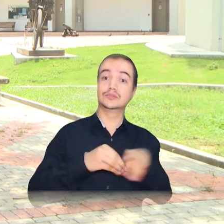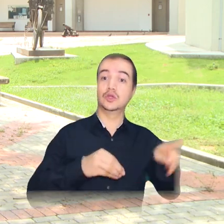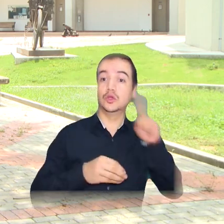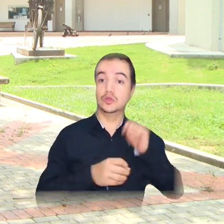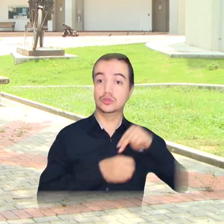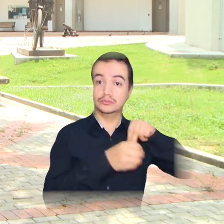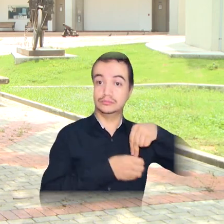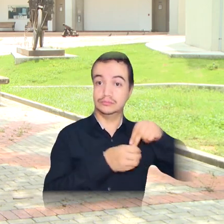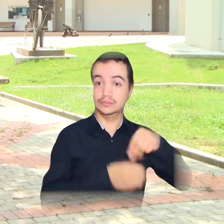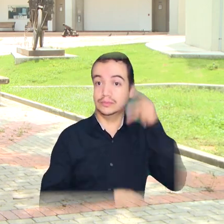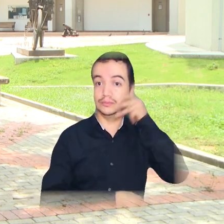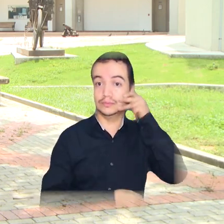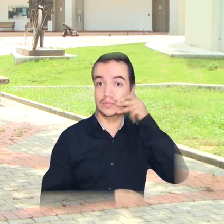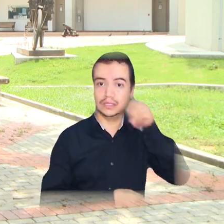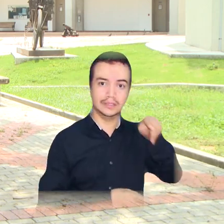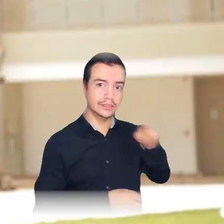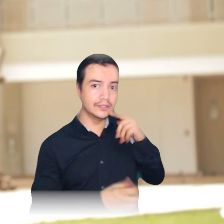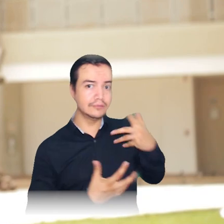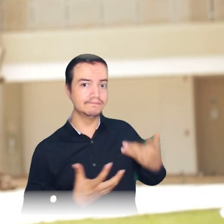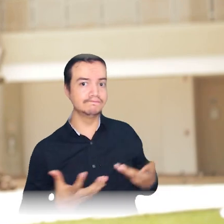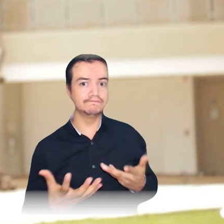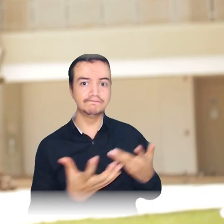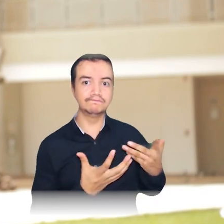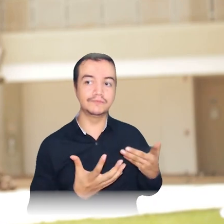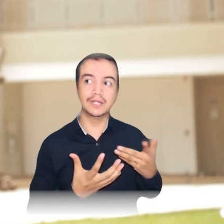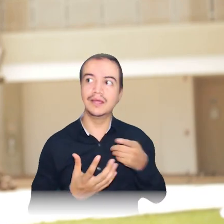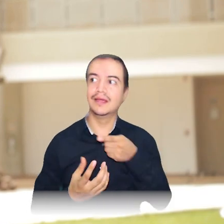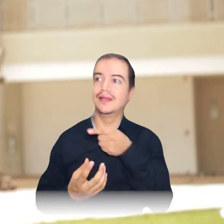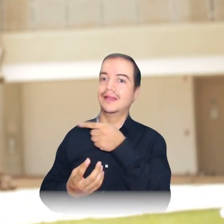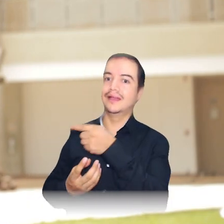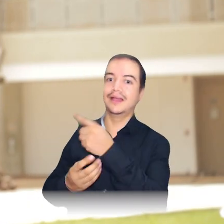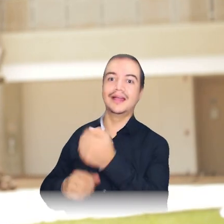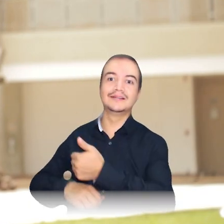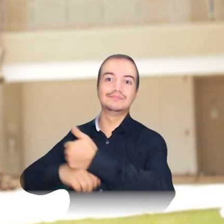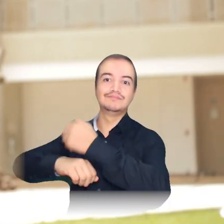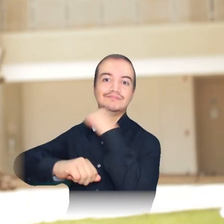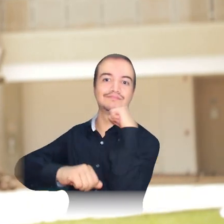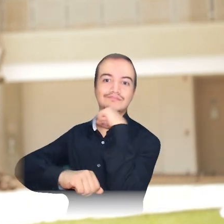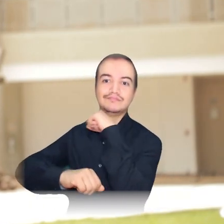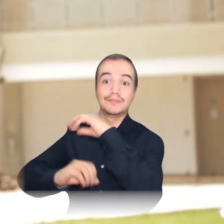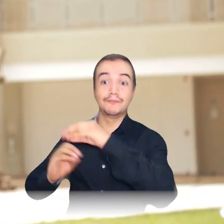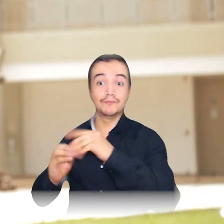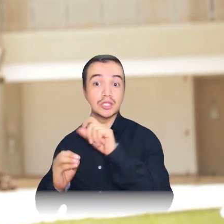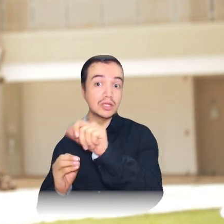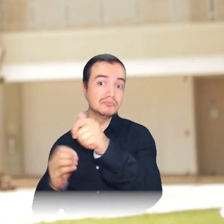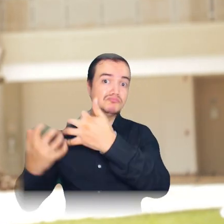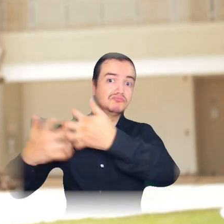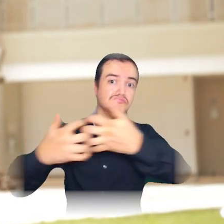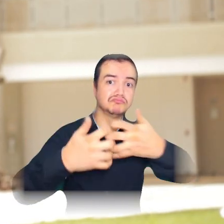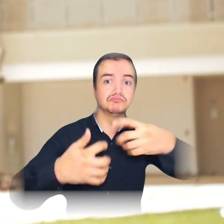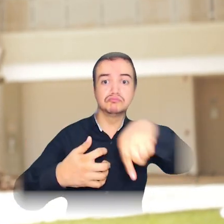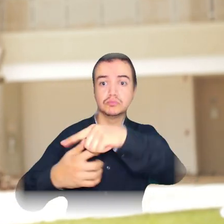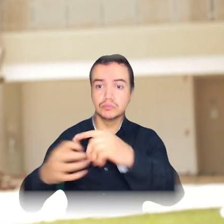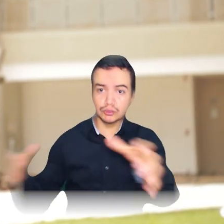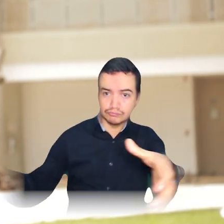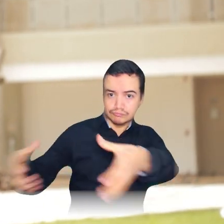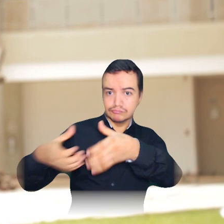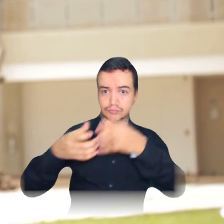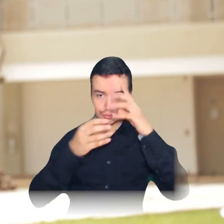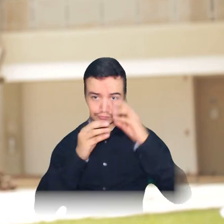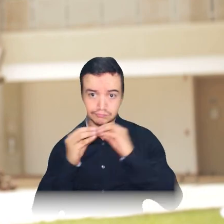encontró en el rector Pablo Vera Salazar y en la unión de varias entidades a los mejores aliados para cumplir de este sueño,